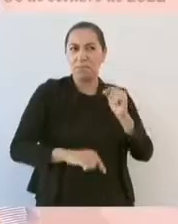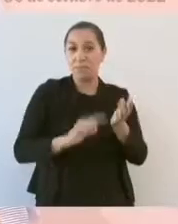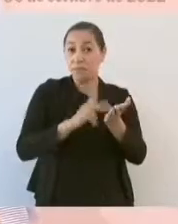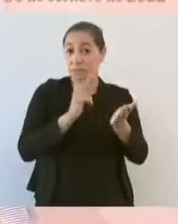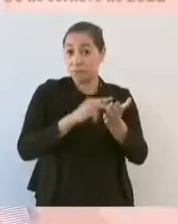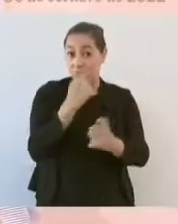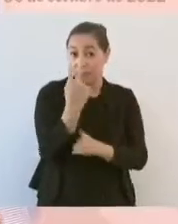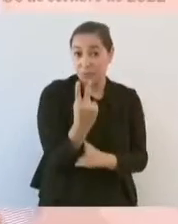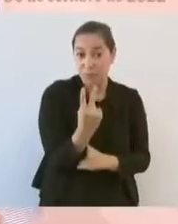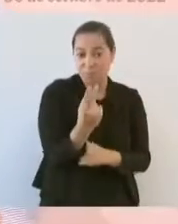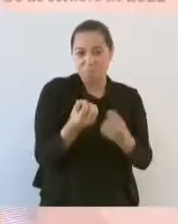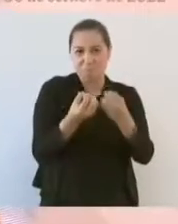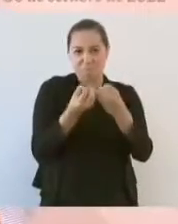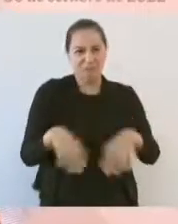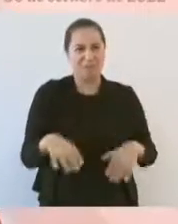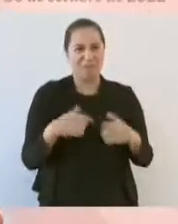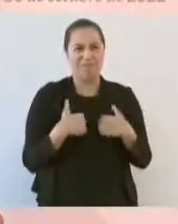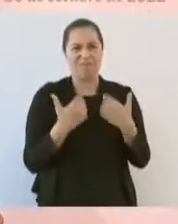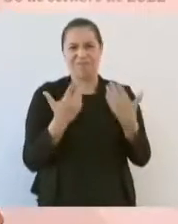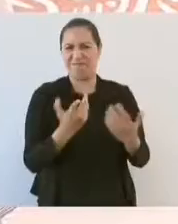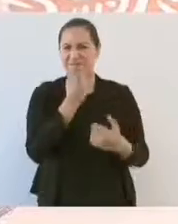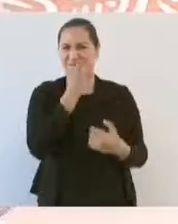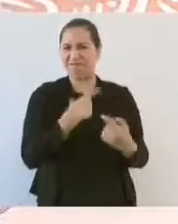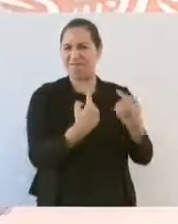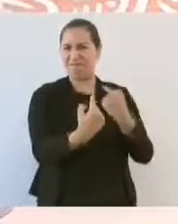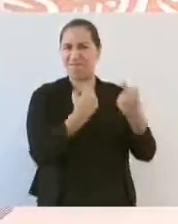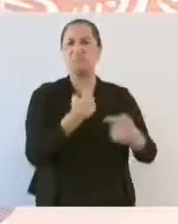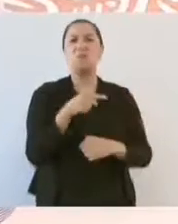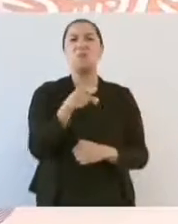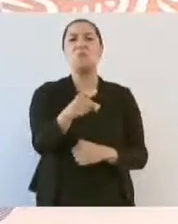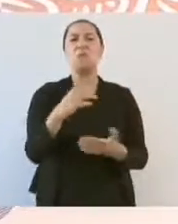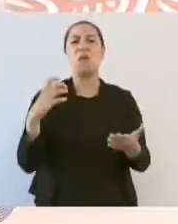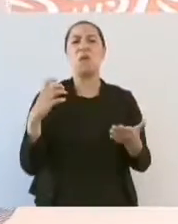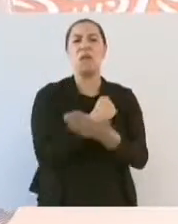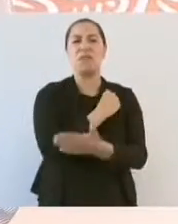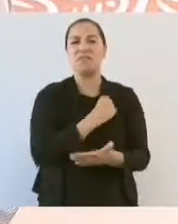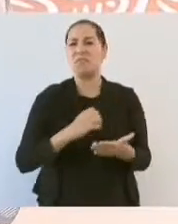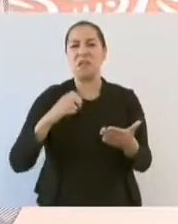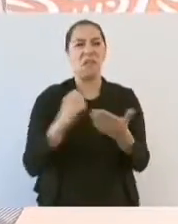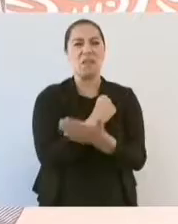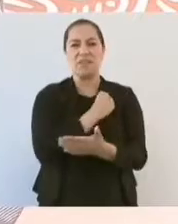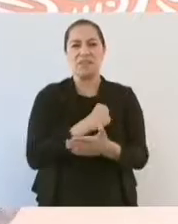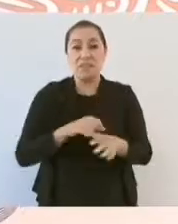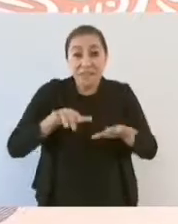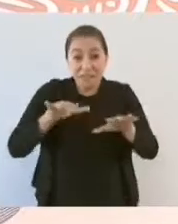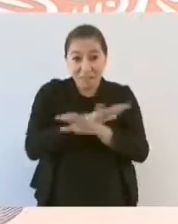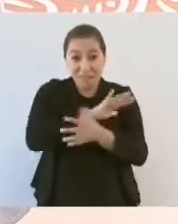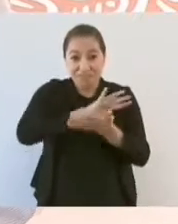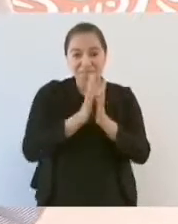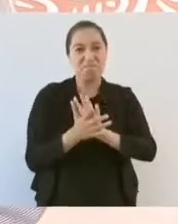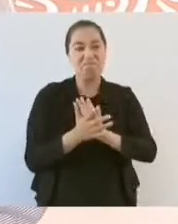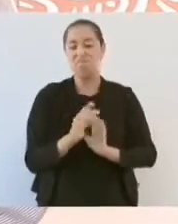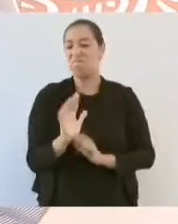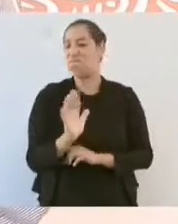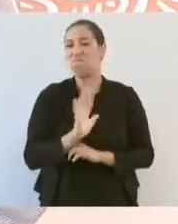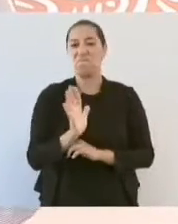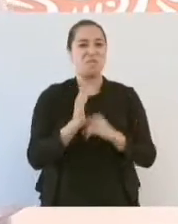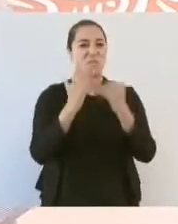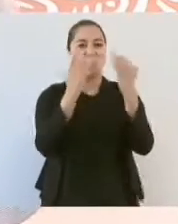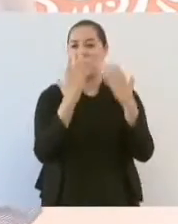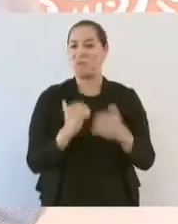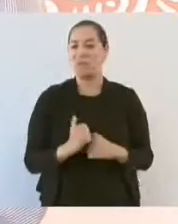veces y nos decían nunca van a lograr ningún cambio por esa vía,